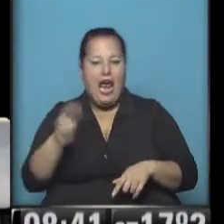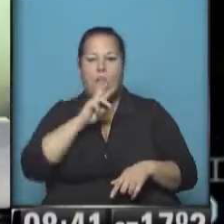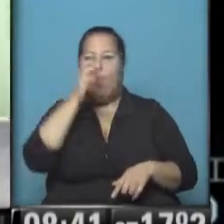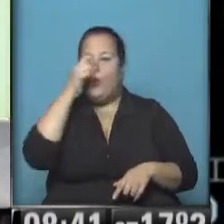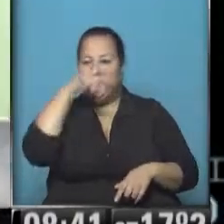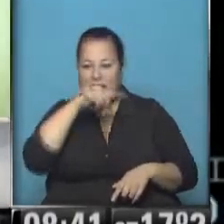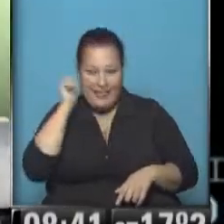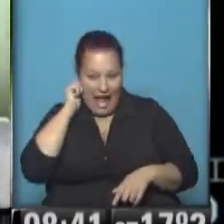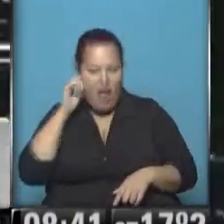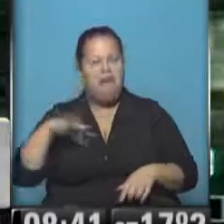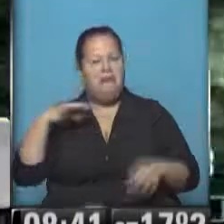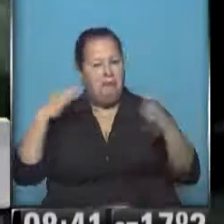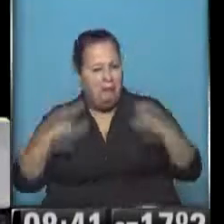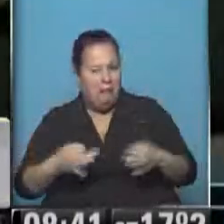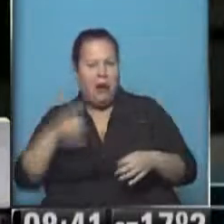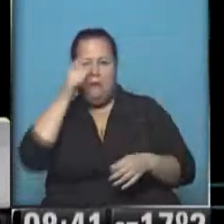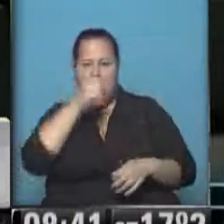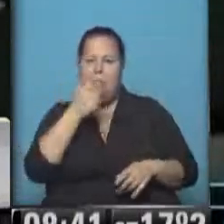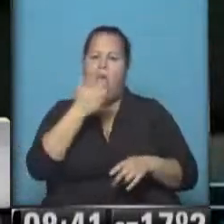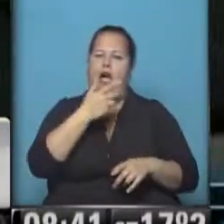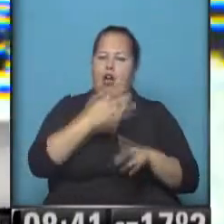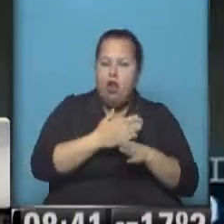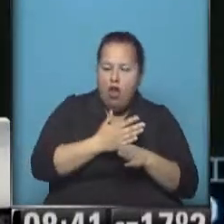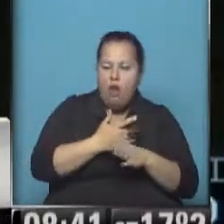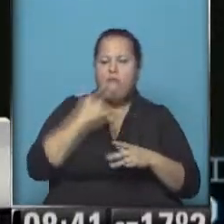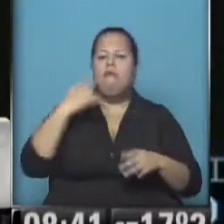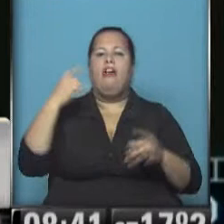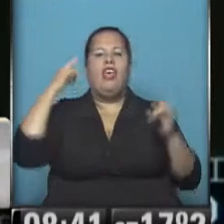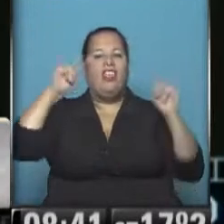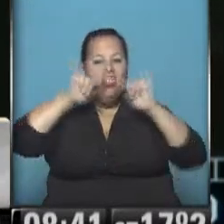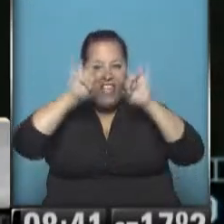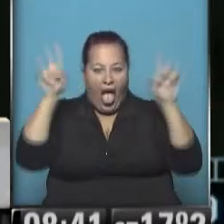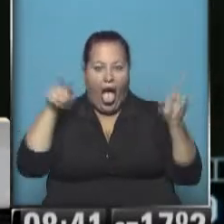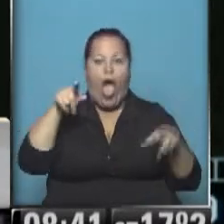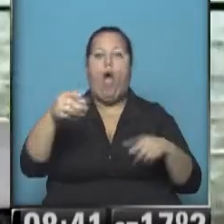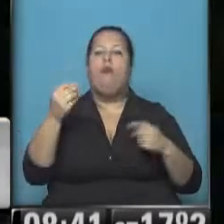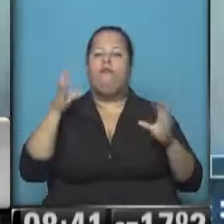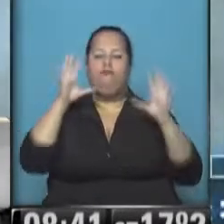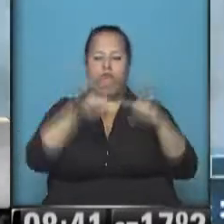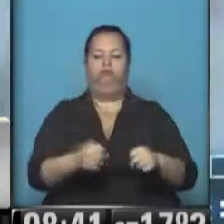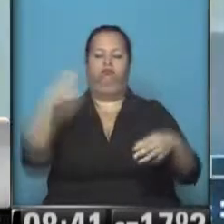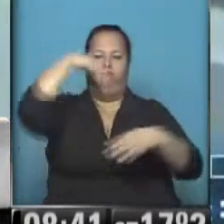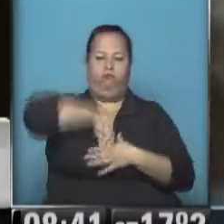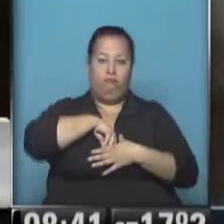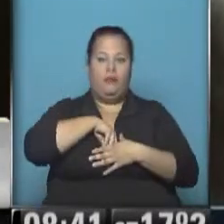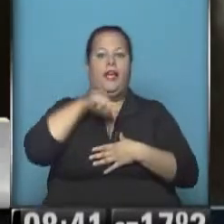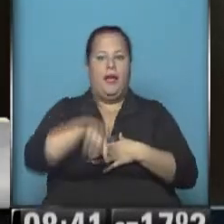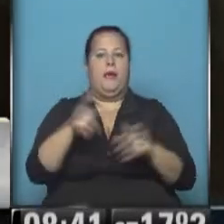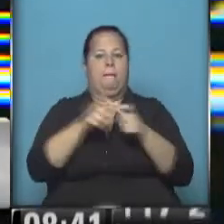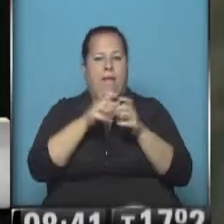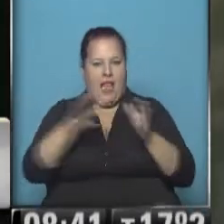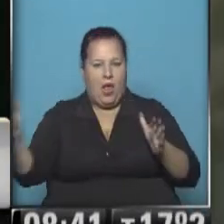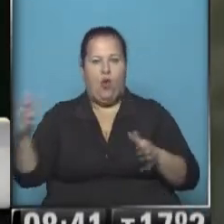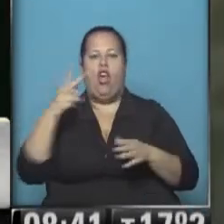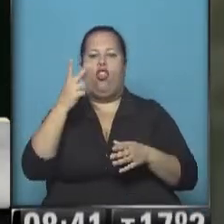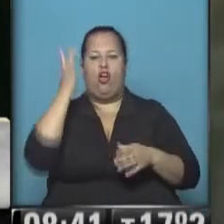27 años, una vida normal, con padre, novio, hasta que el diablo, mala onda, el diablo la posee. Y a partir de aquí comienza la película. Vendrán